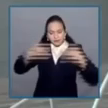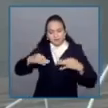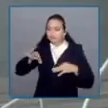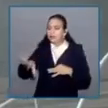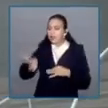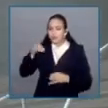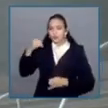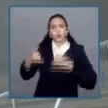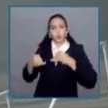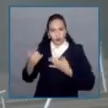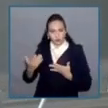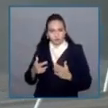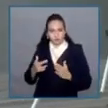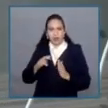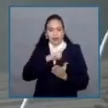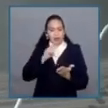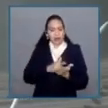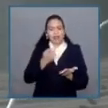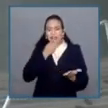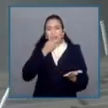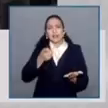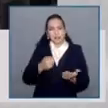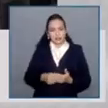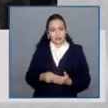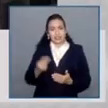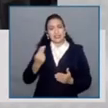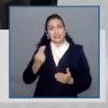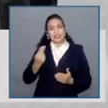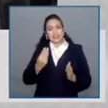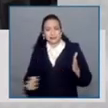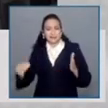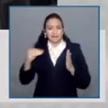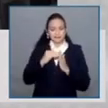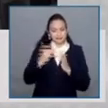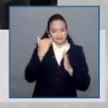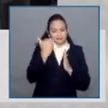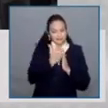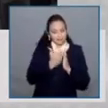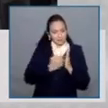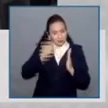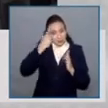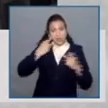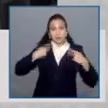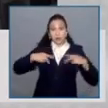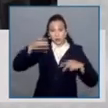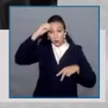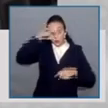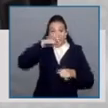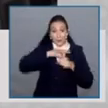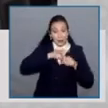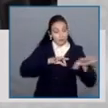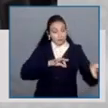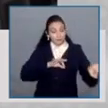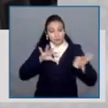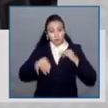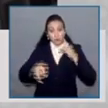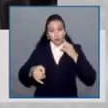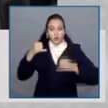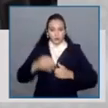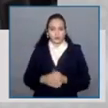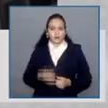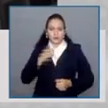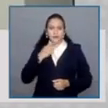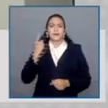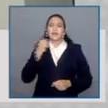propuestas para ser sometidas a votación popular. En esto coincidieron la directora de la Escuela Federal de Formación Judicial, Josefina